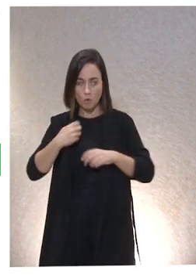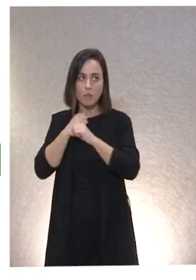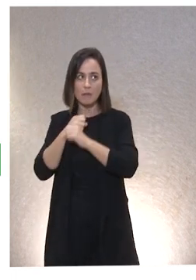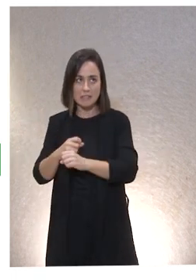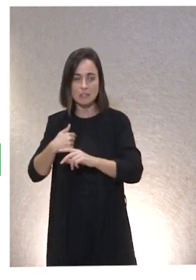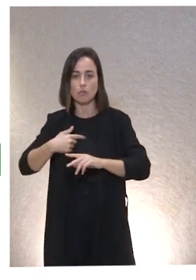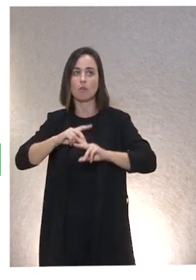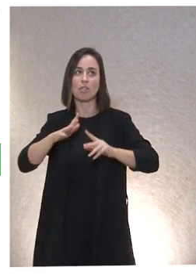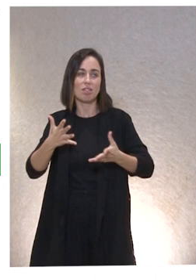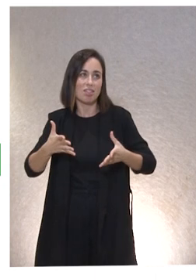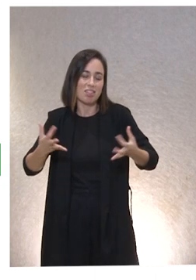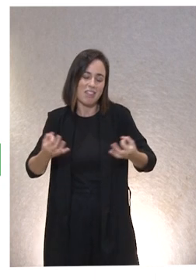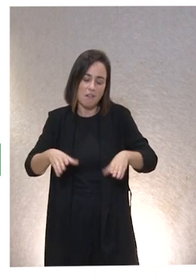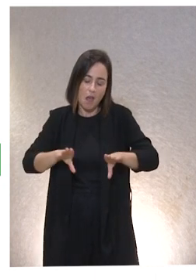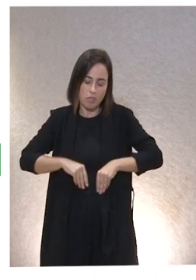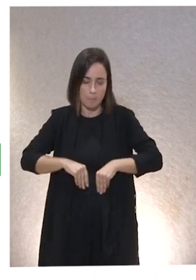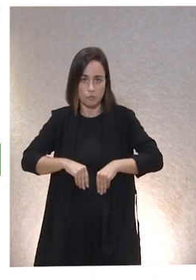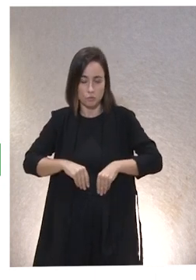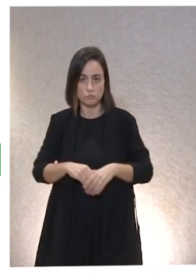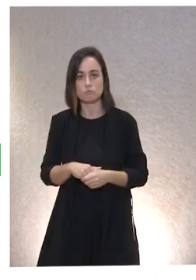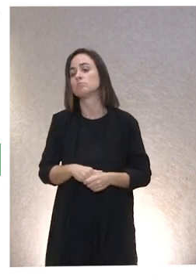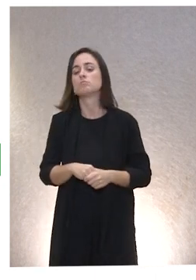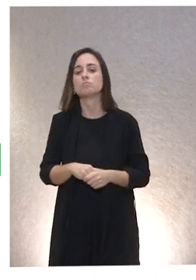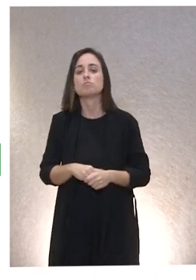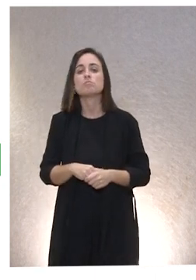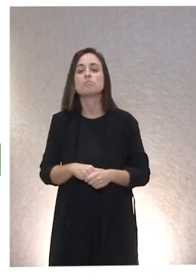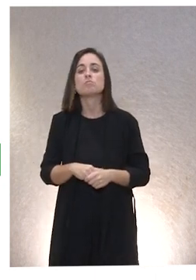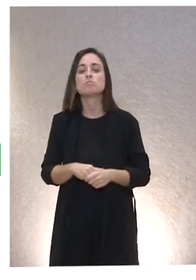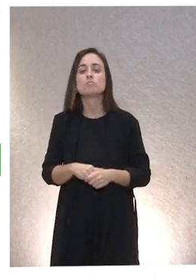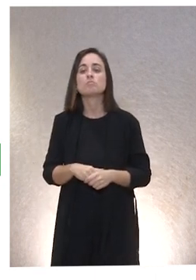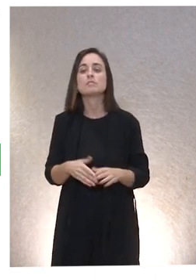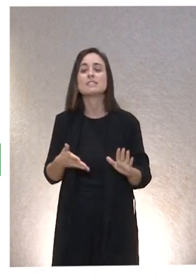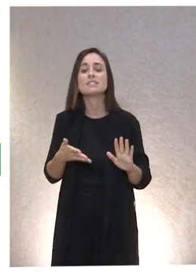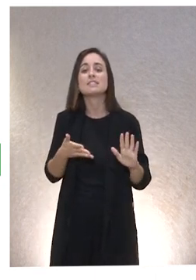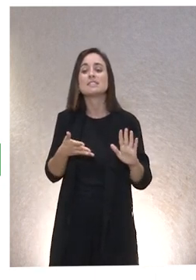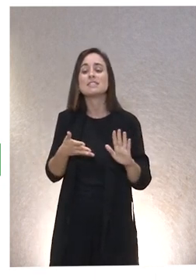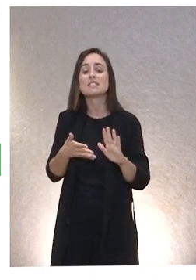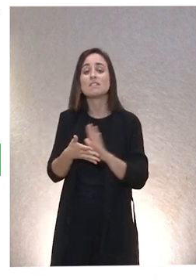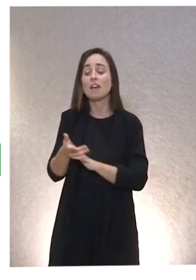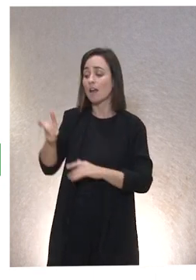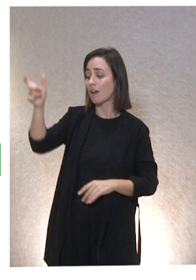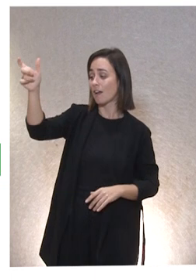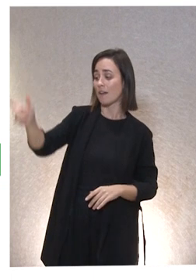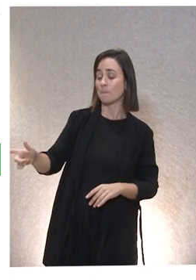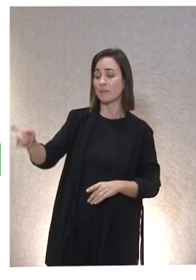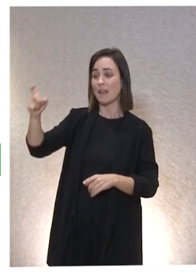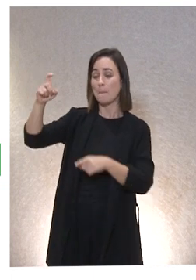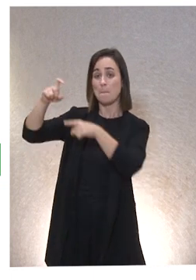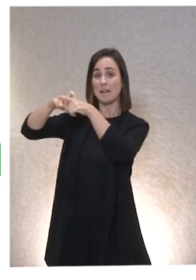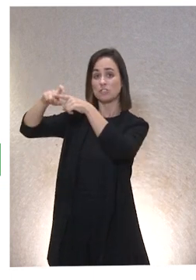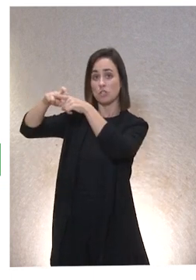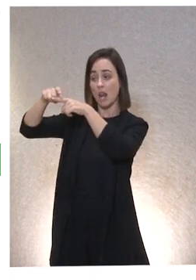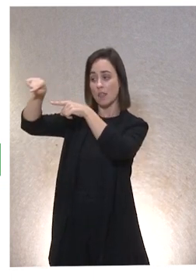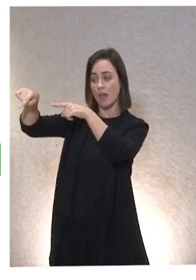Pues, ¿qué es lo que pasa? Pues que hay que enfrentarse a eso. No hay que confundir lo valioso que es la persona digna con